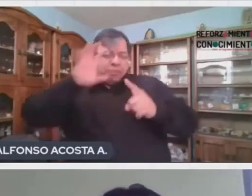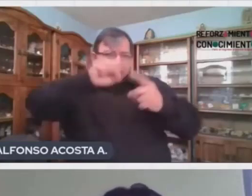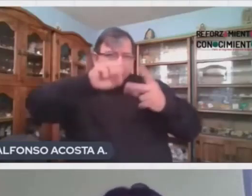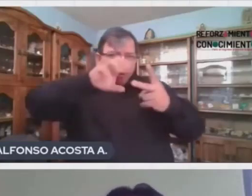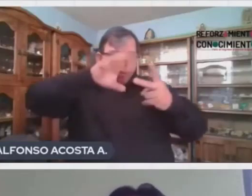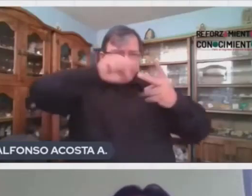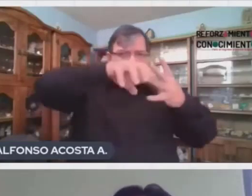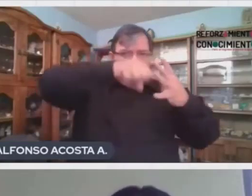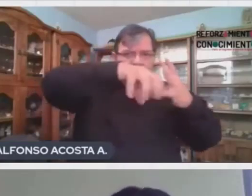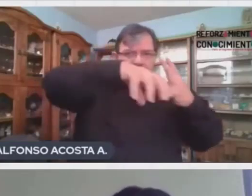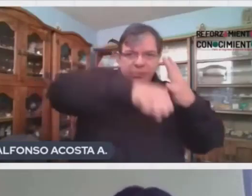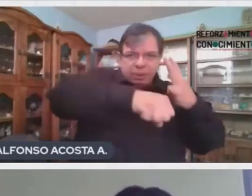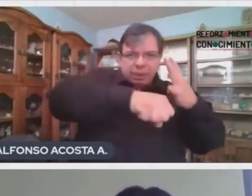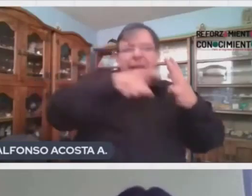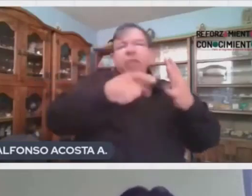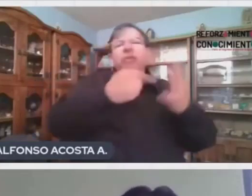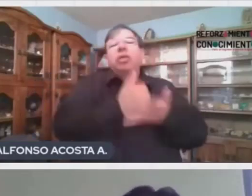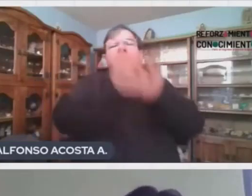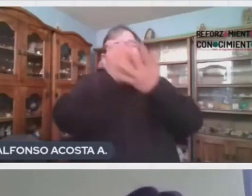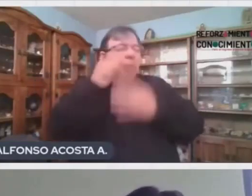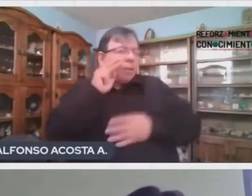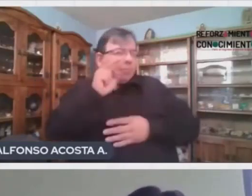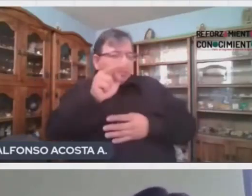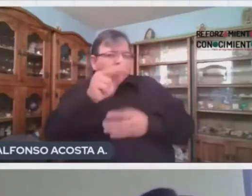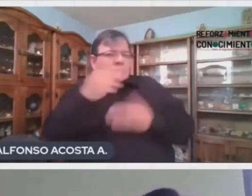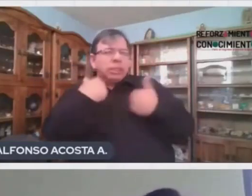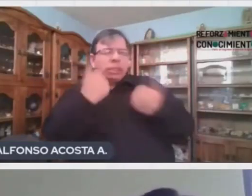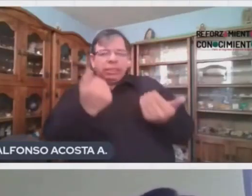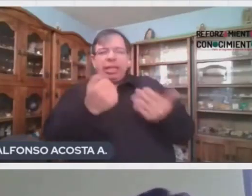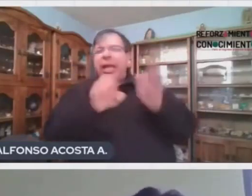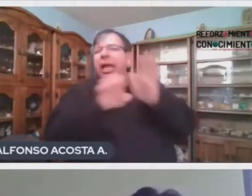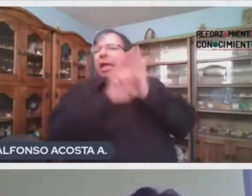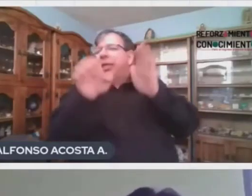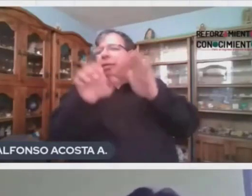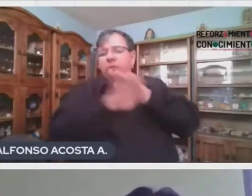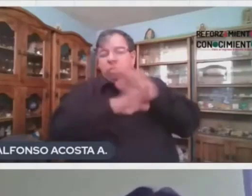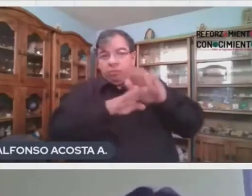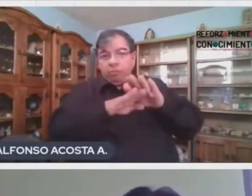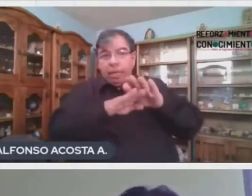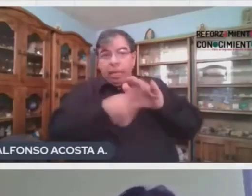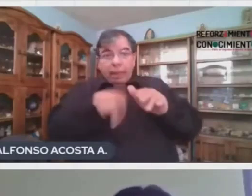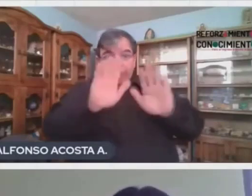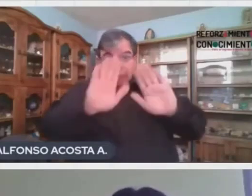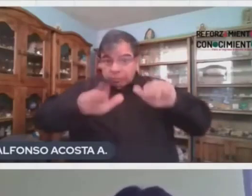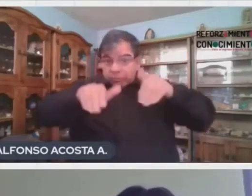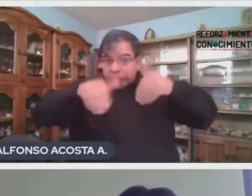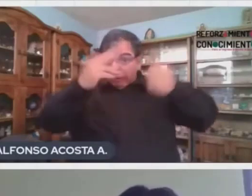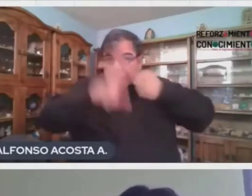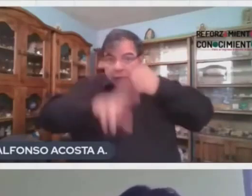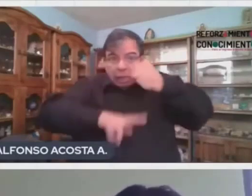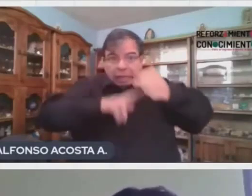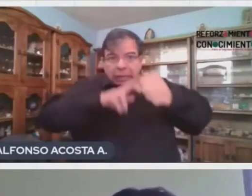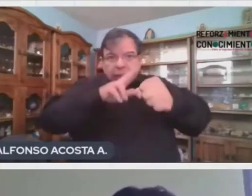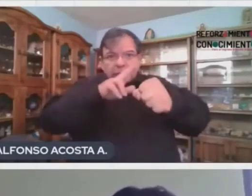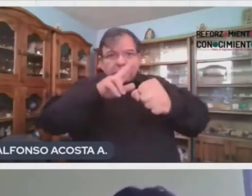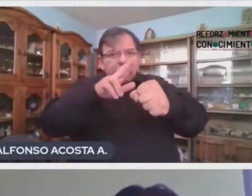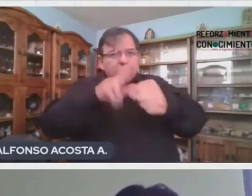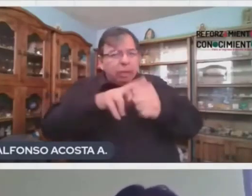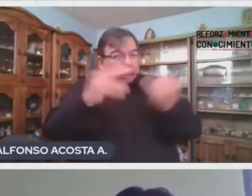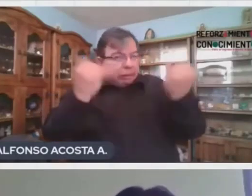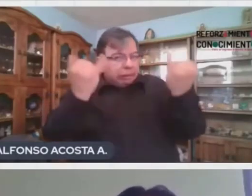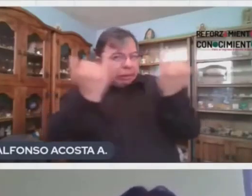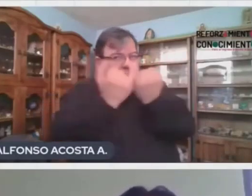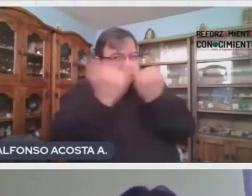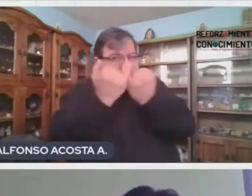tenemos ejemplos muy básicos, pero ustedes saben que en la naturaleza no es posible que se dé de esa forma,